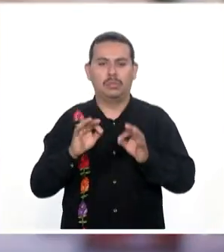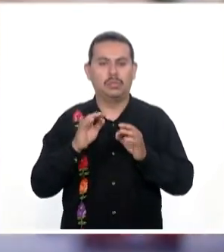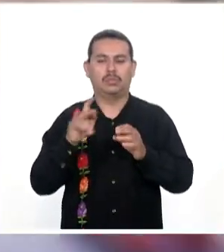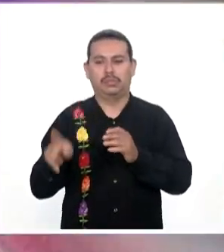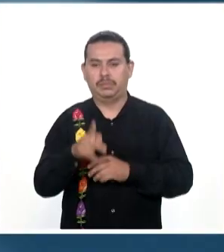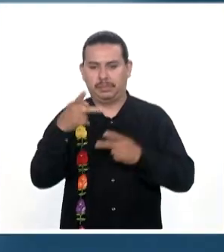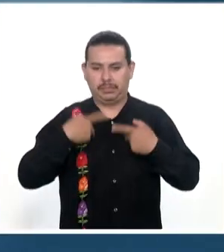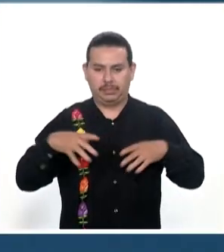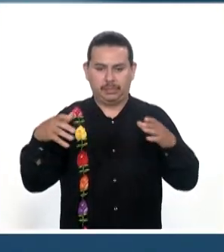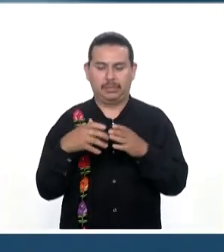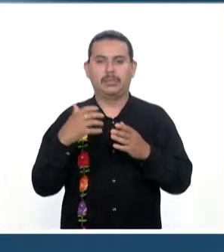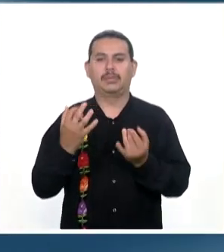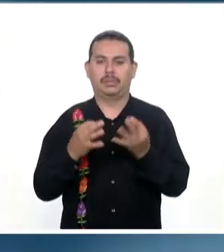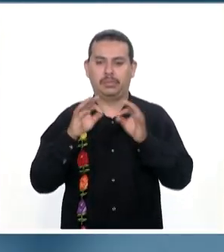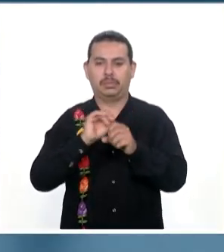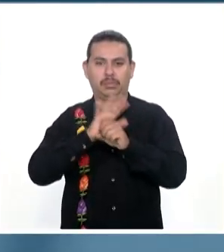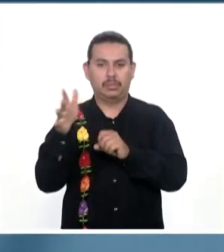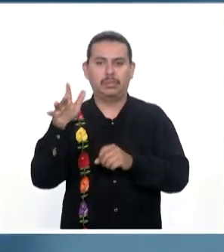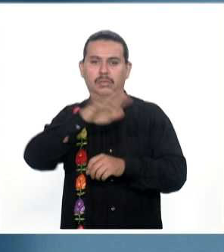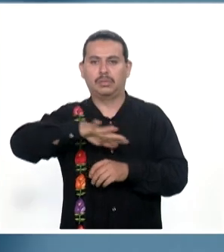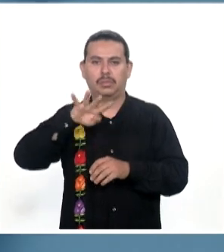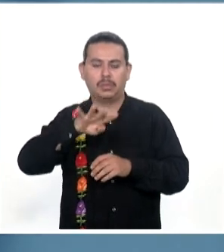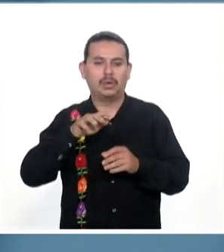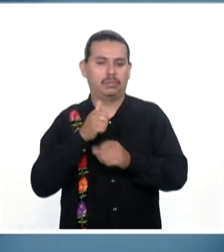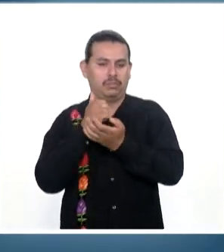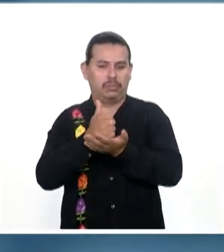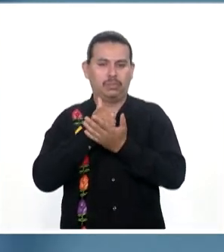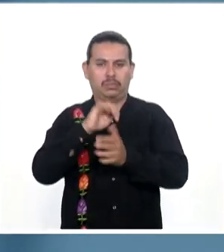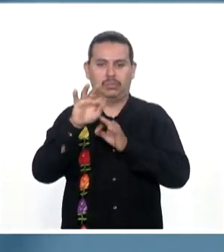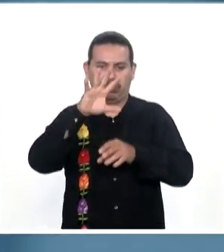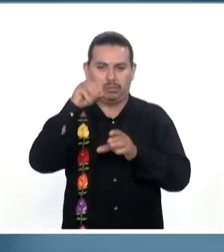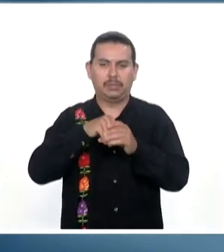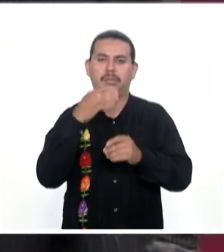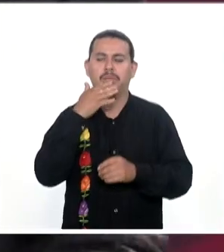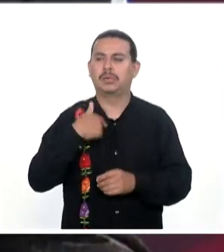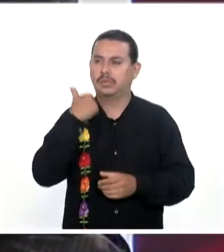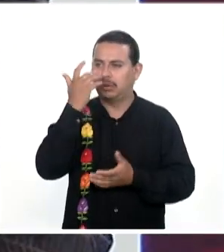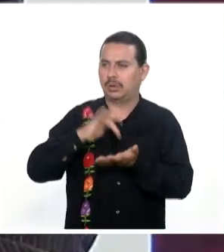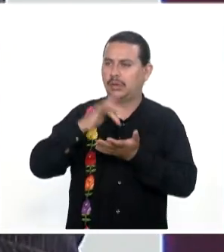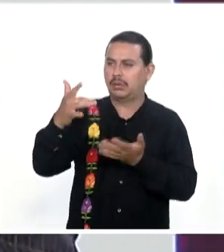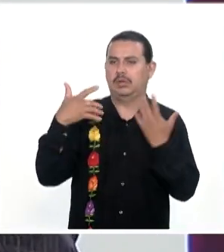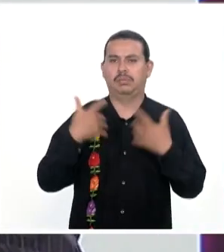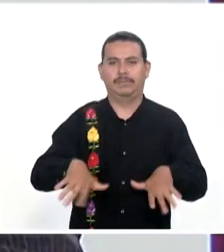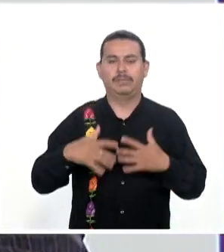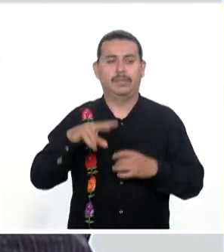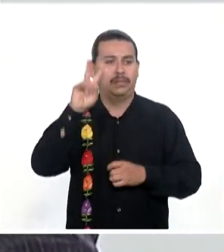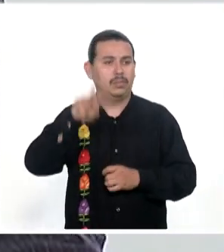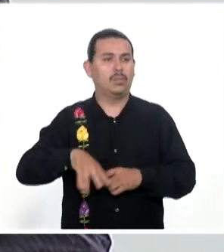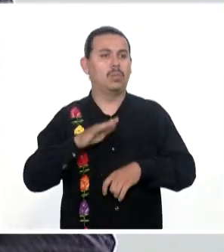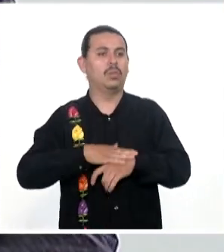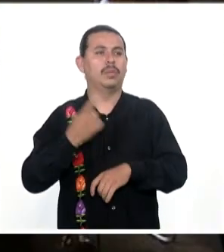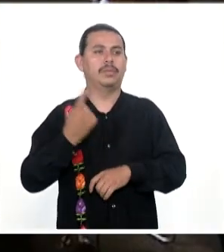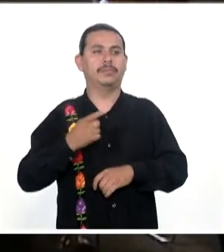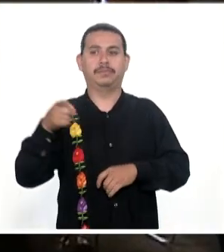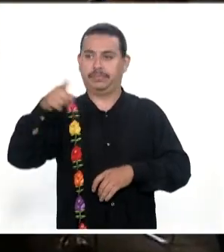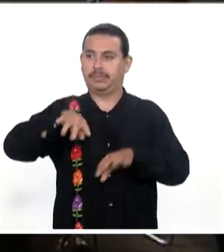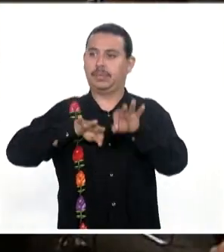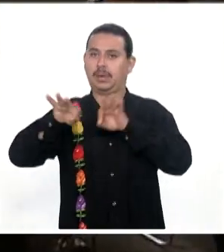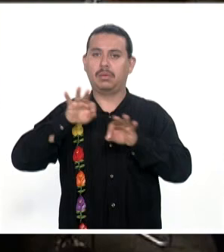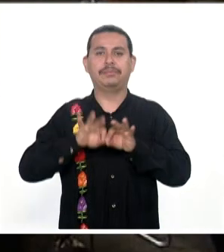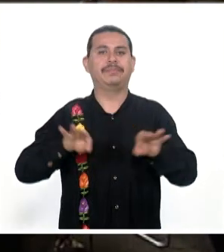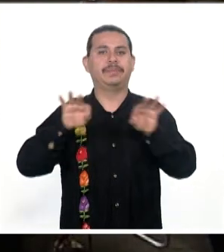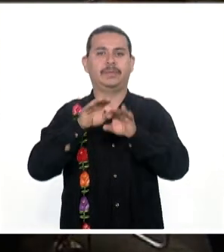la población Y durante la pandemia De la COVID-19 Agradecer Lo que Hicieron